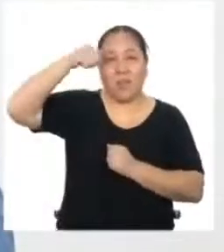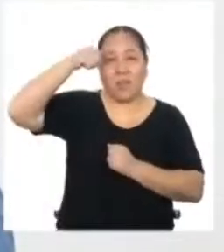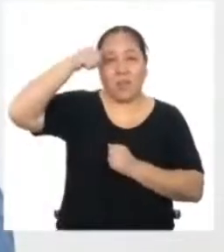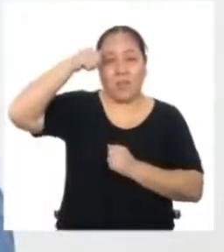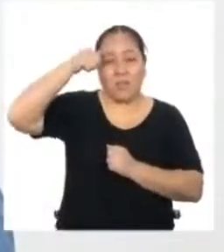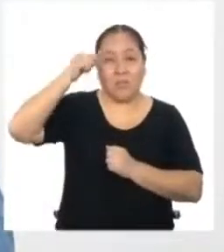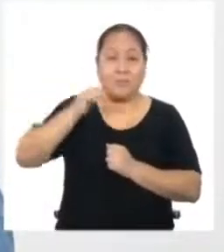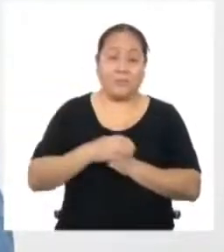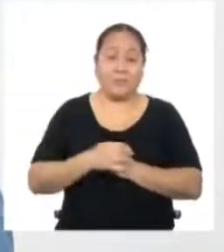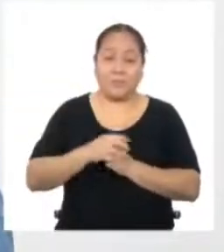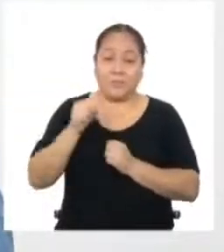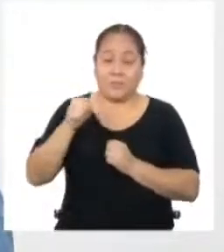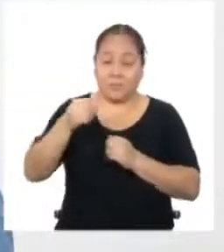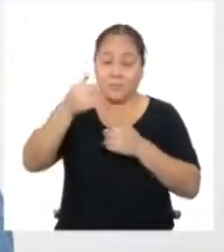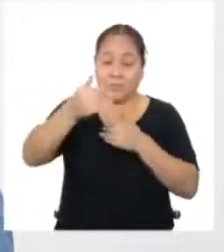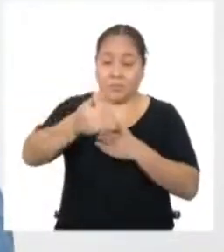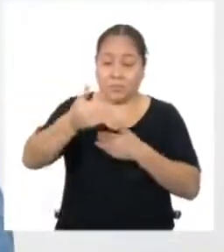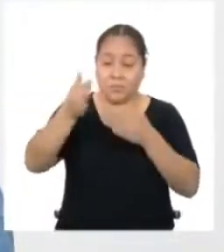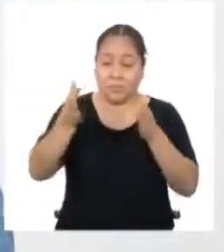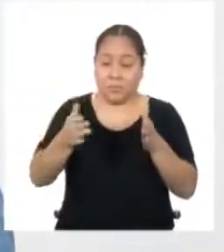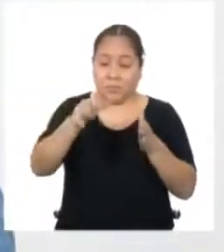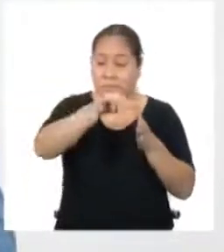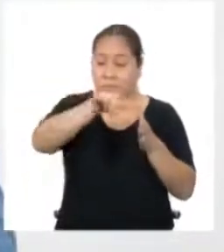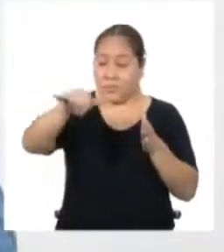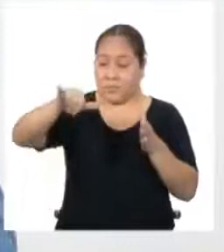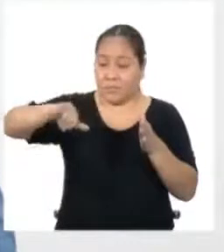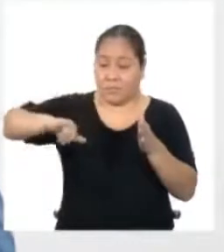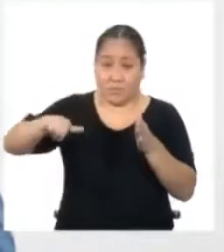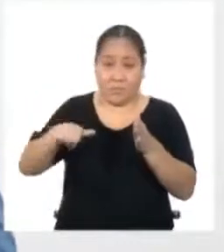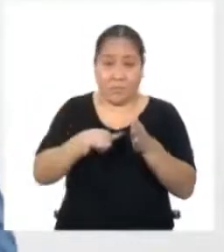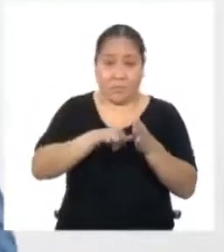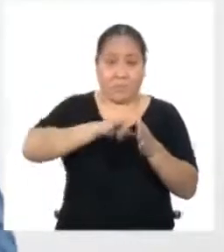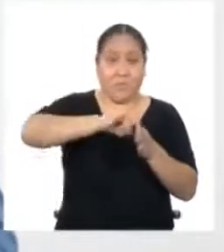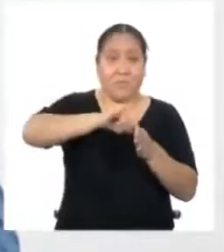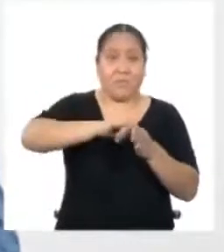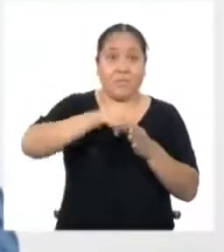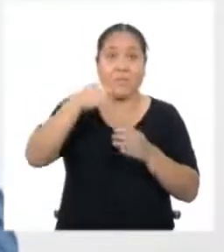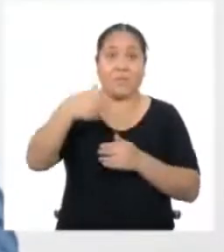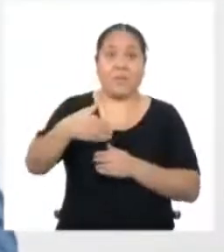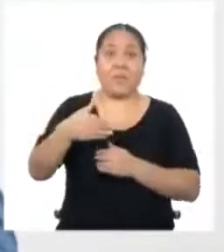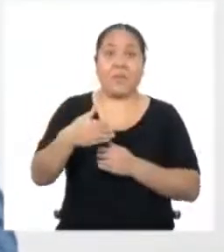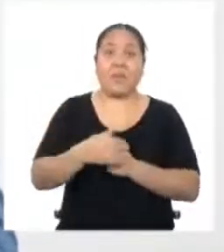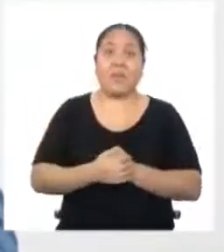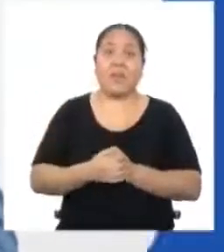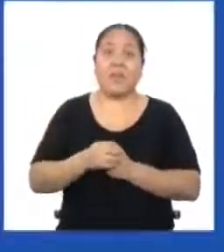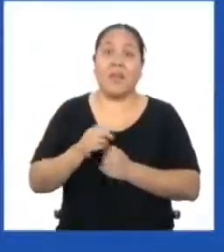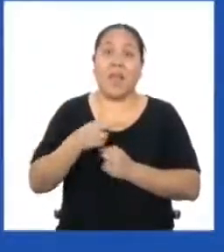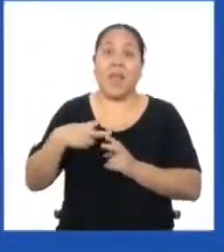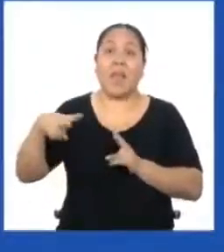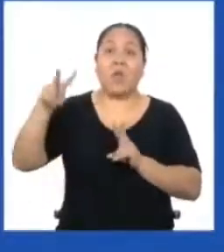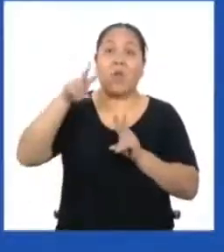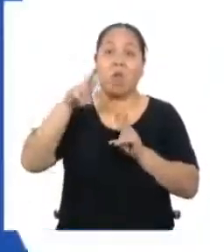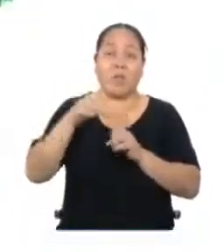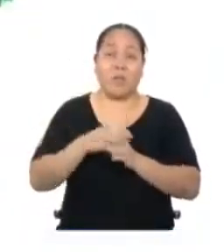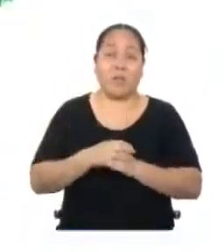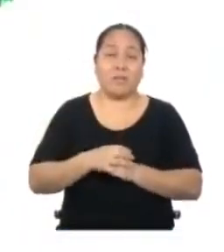Como los lados del cuadrado son iguales Su área se calcula elevando al cuadrado la medida de ellos